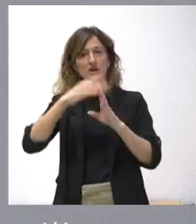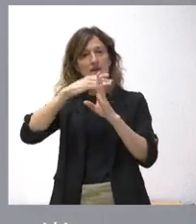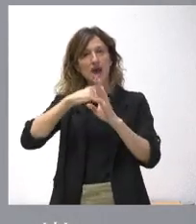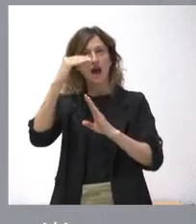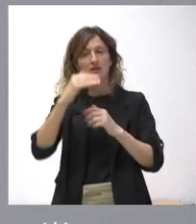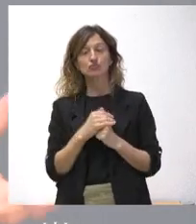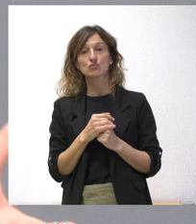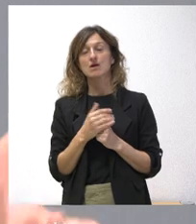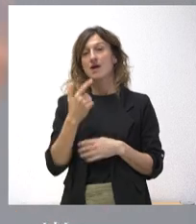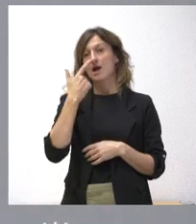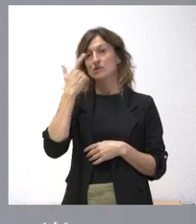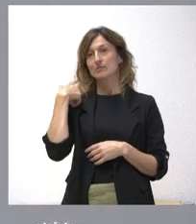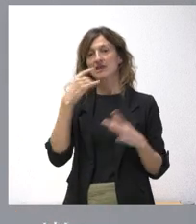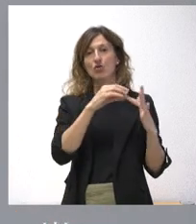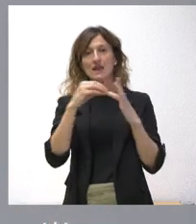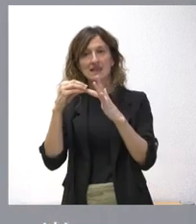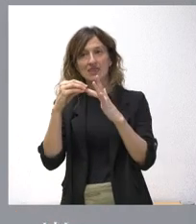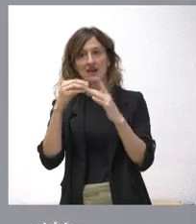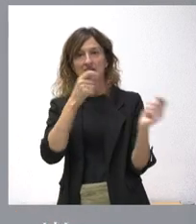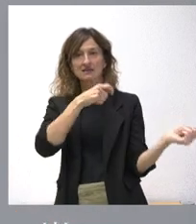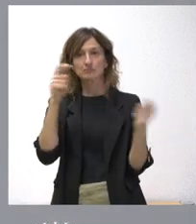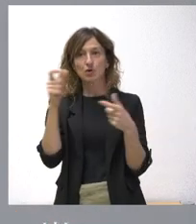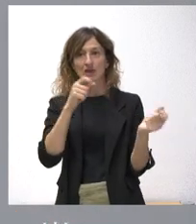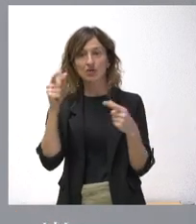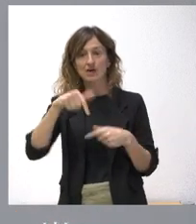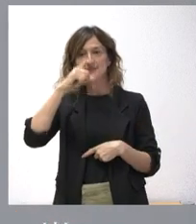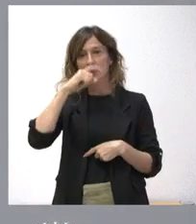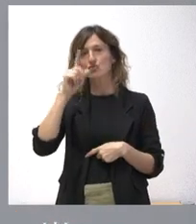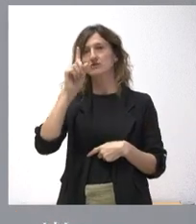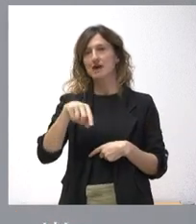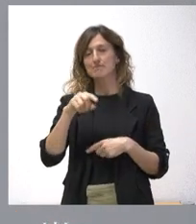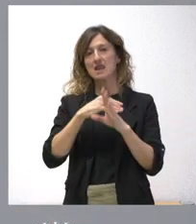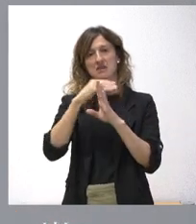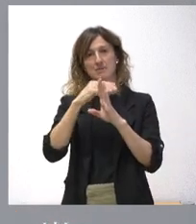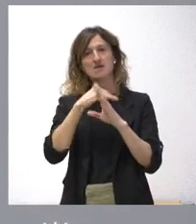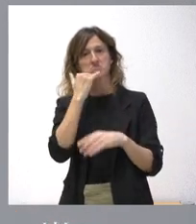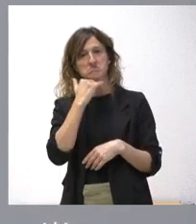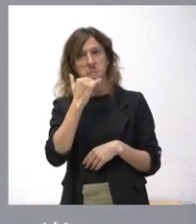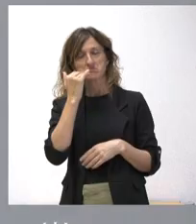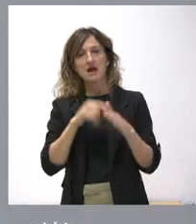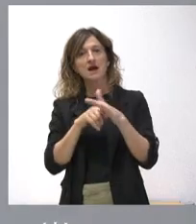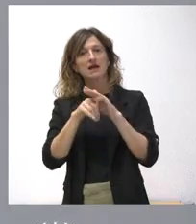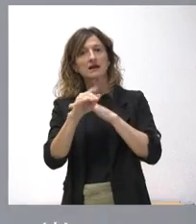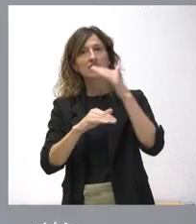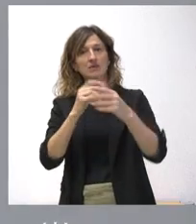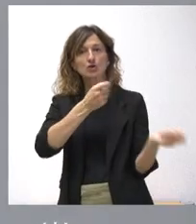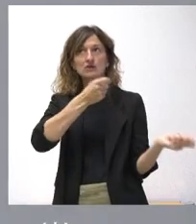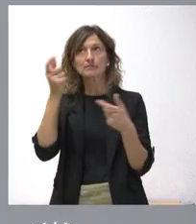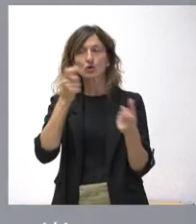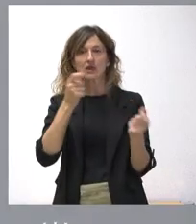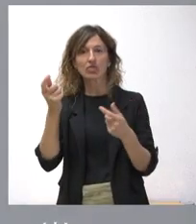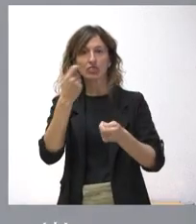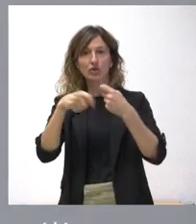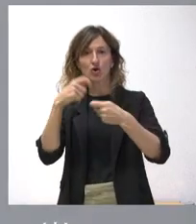El año pasado fuimos la comunidad líder en crecimiento de exportaciones. Este año también estamos en un nivel muy alto de crecimiento de exportaciones